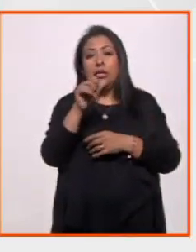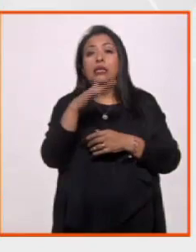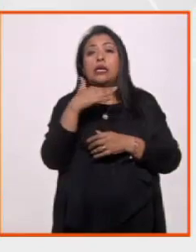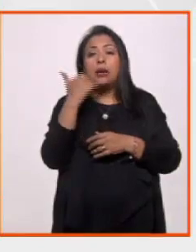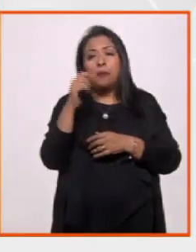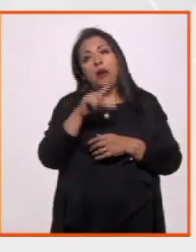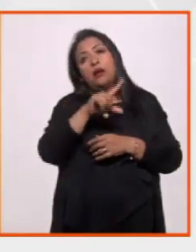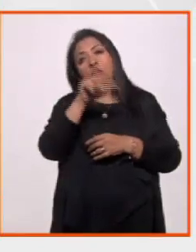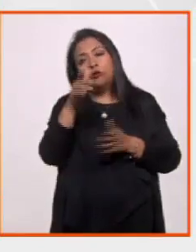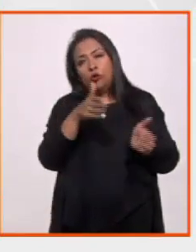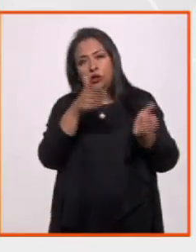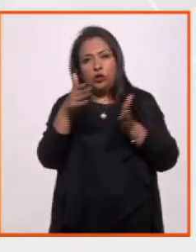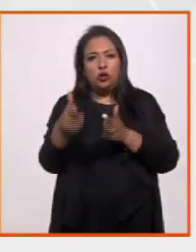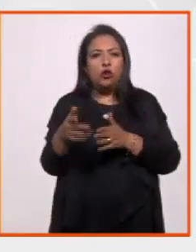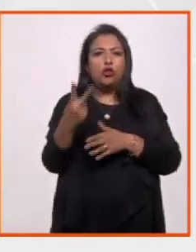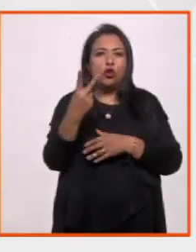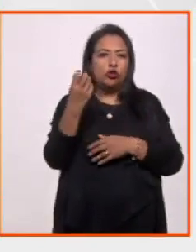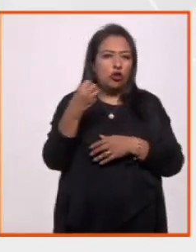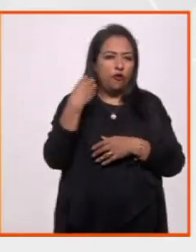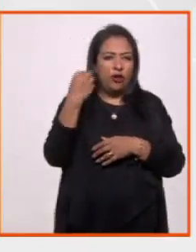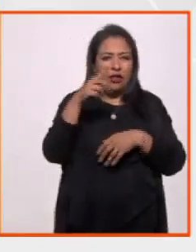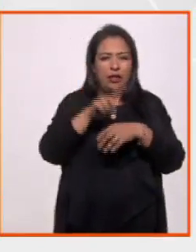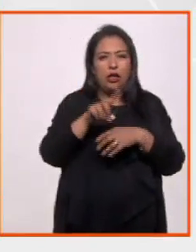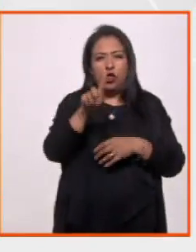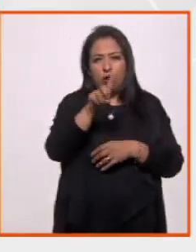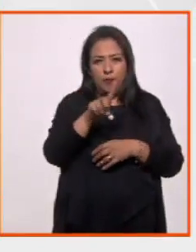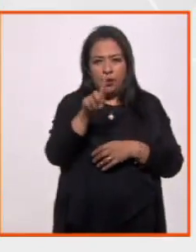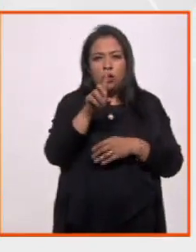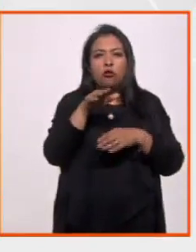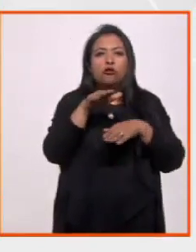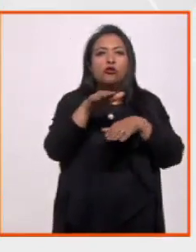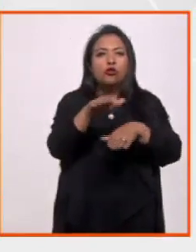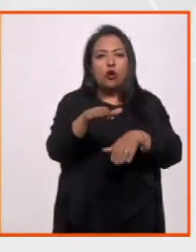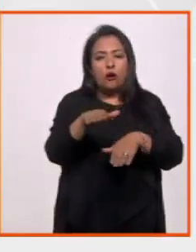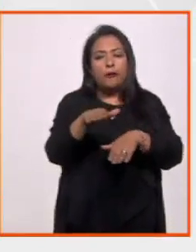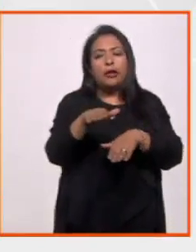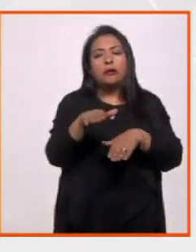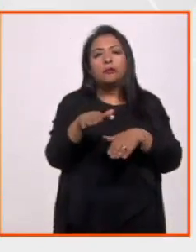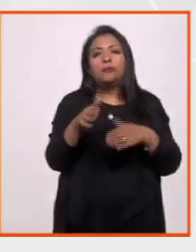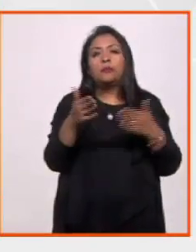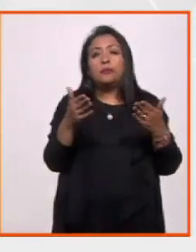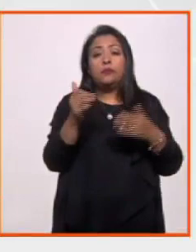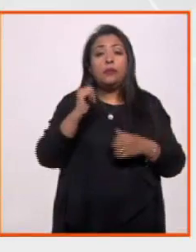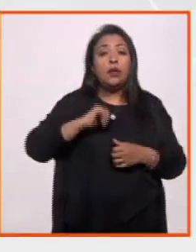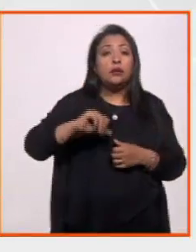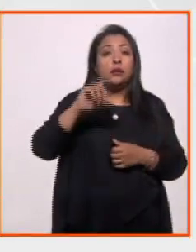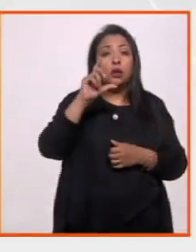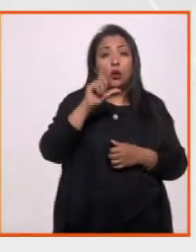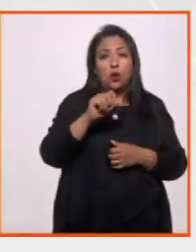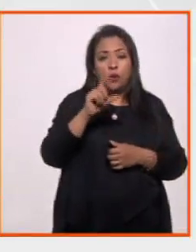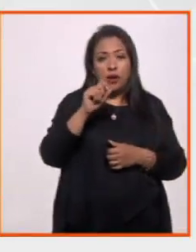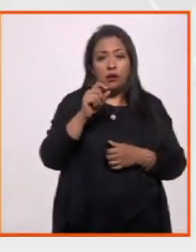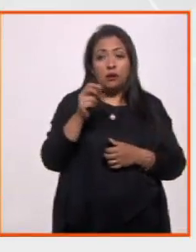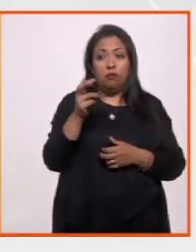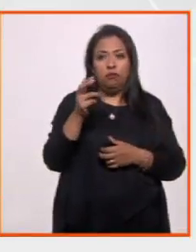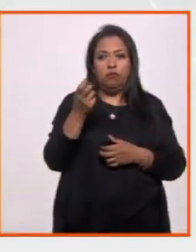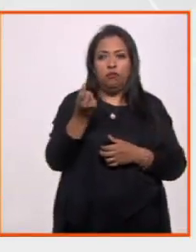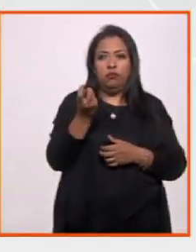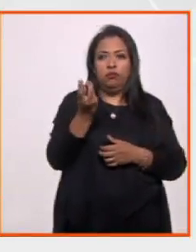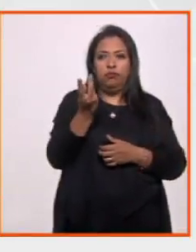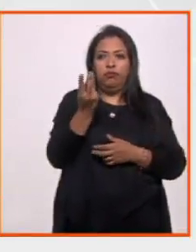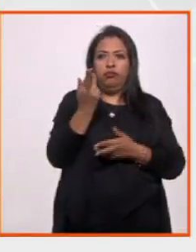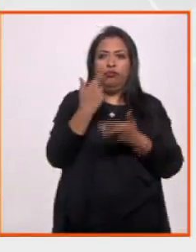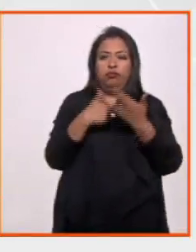Y más adelante, ya en las últimas dos conferencias, el domingo, se tratarán los temas siglo XX, la cuenta regresiva,